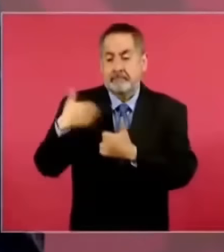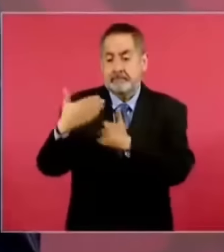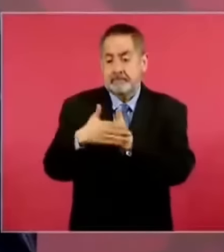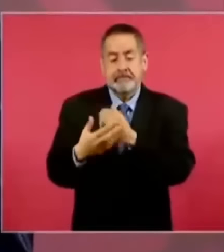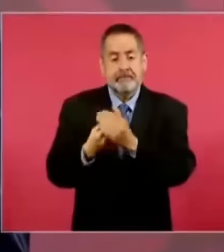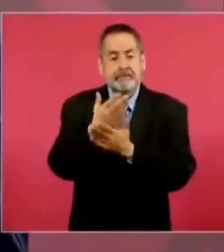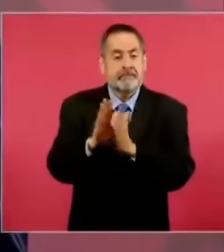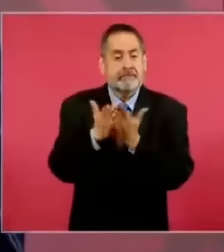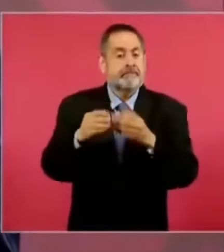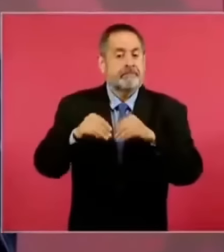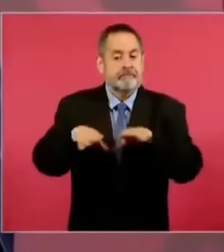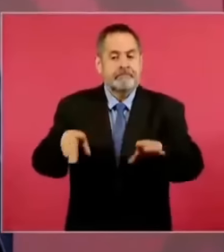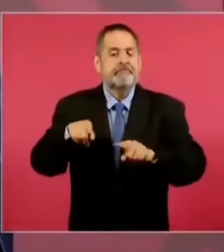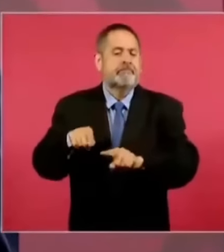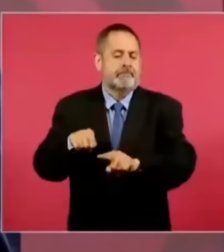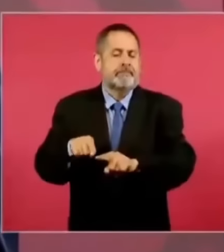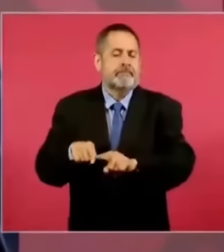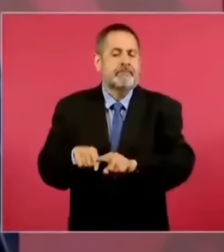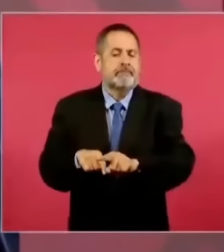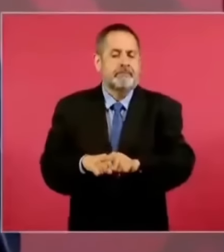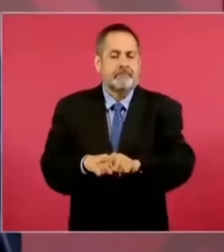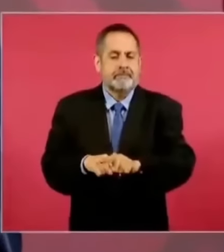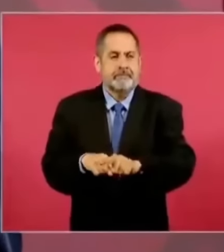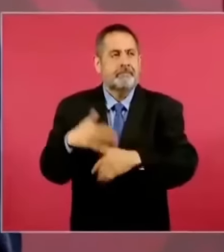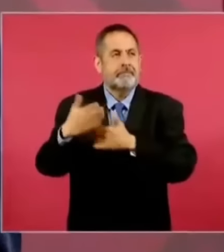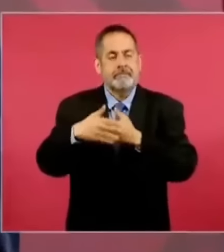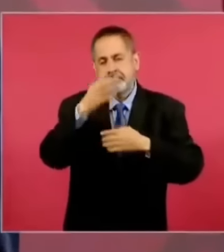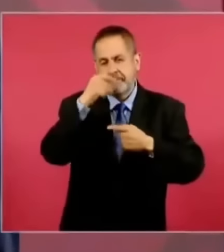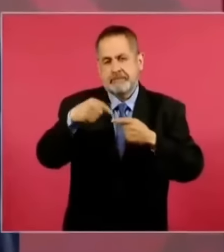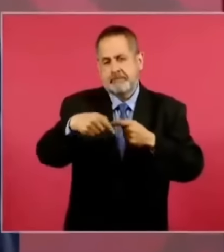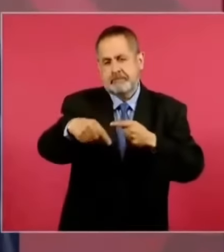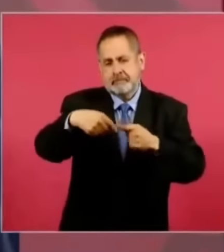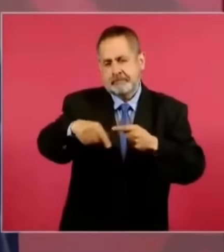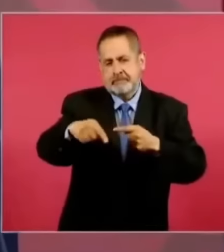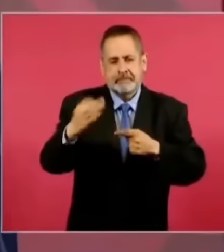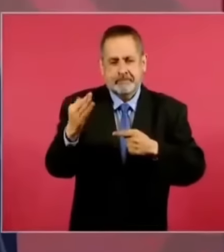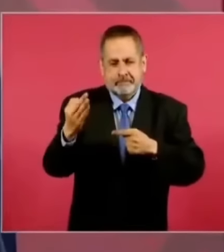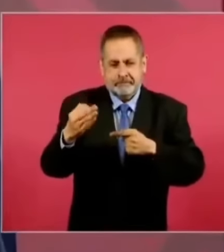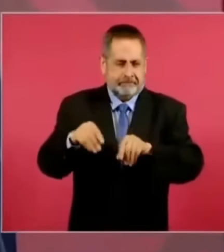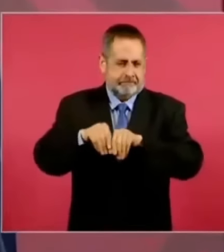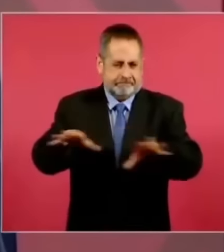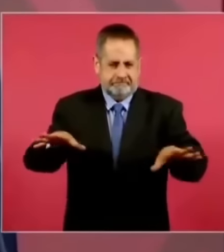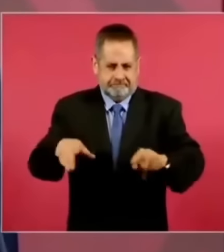a principios de febrero.